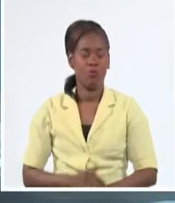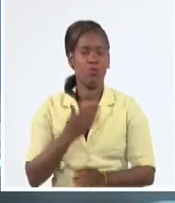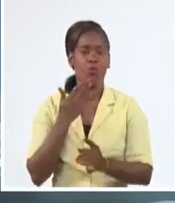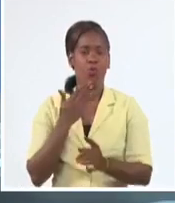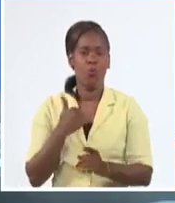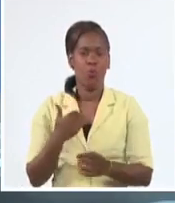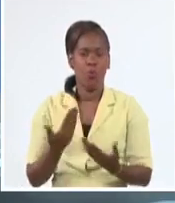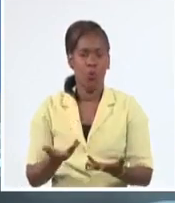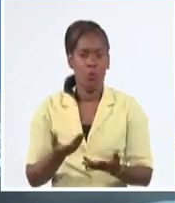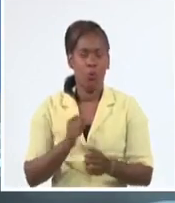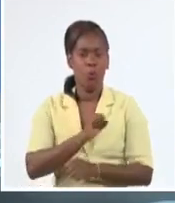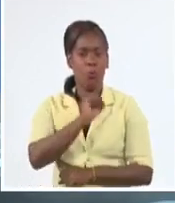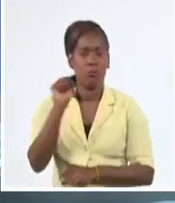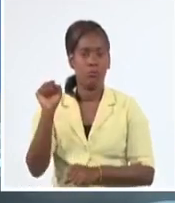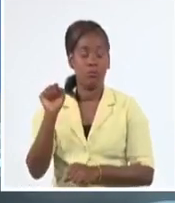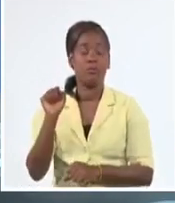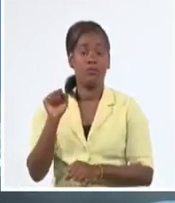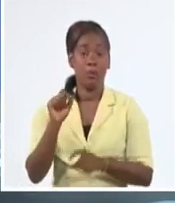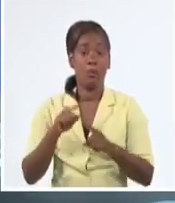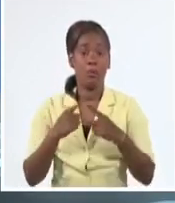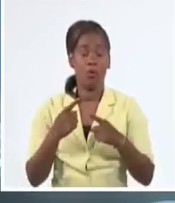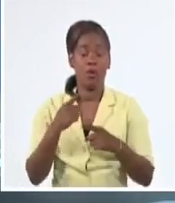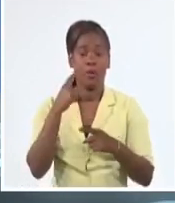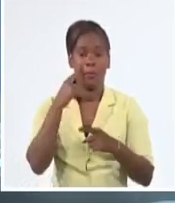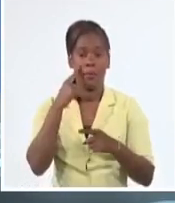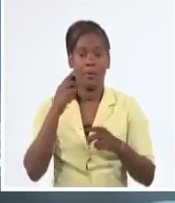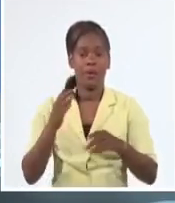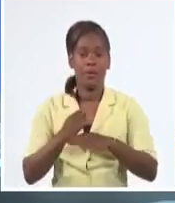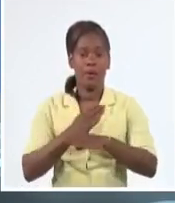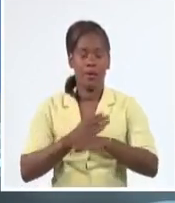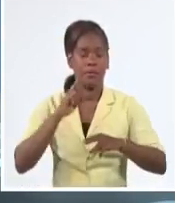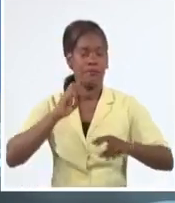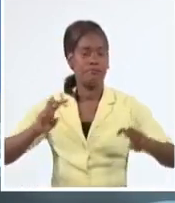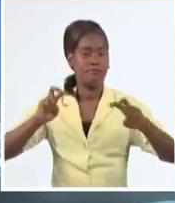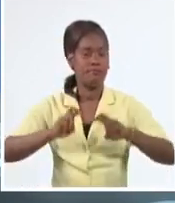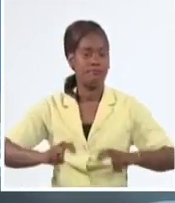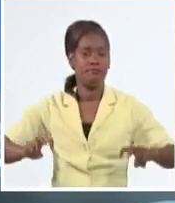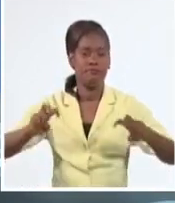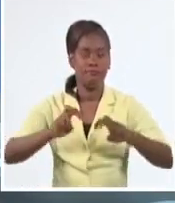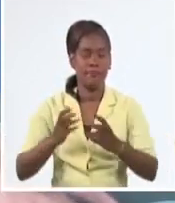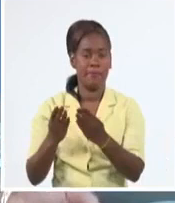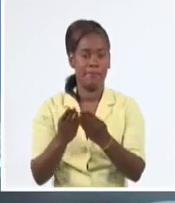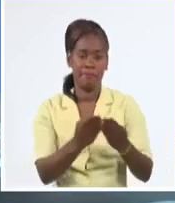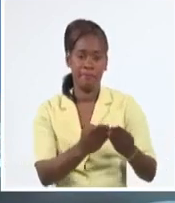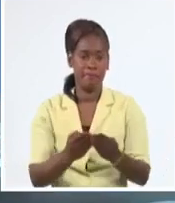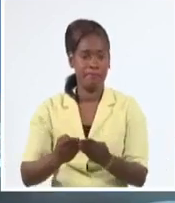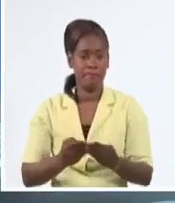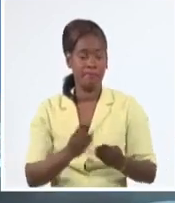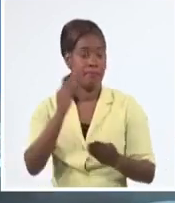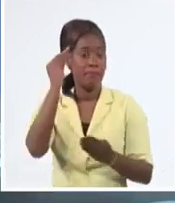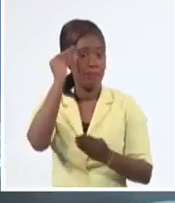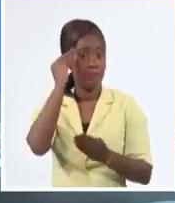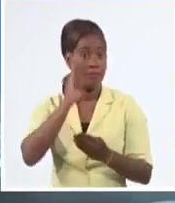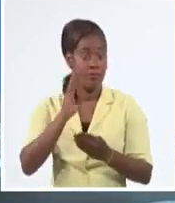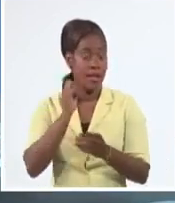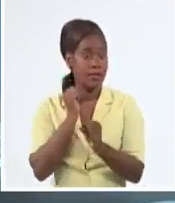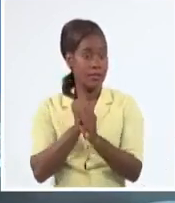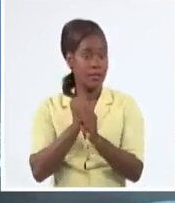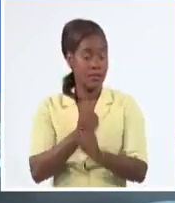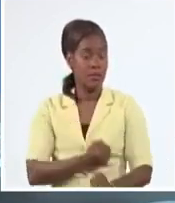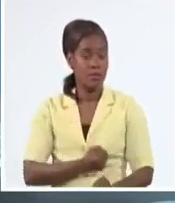de todo un riguroso proceso de evaluación que ha llevado a cabo el SEMEA durante las últimas semanas,